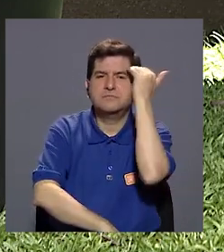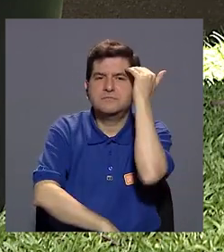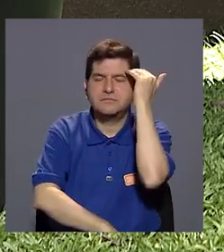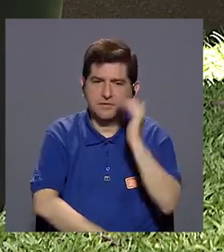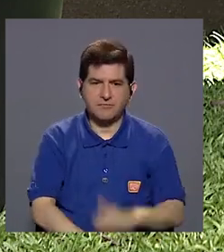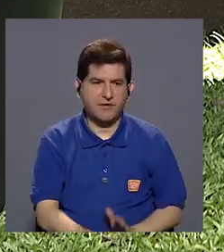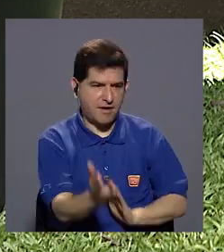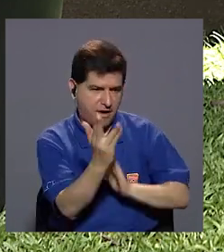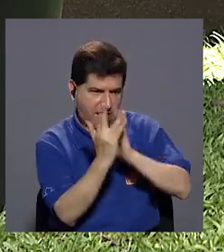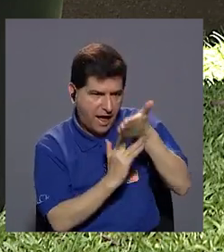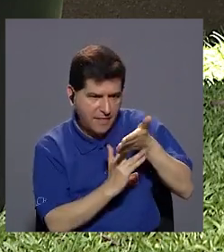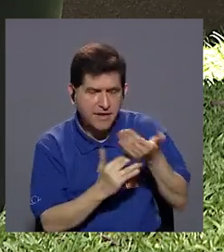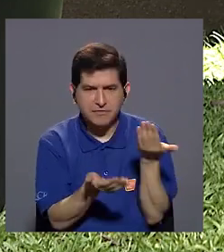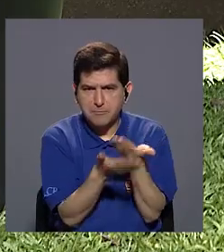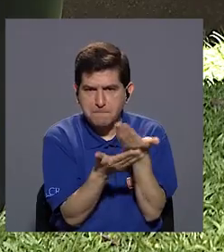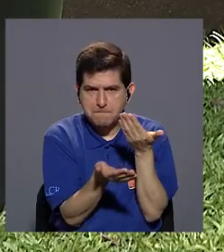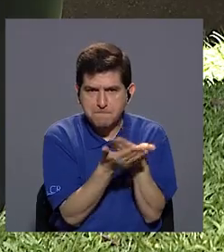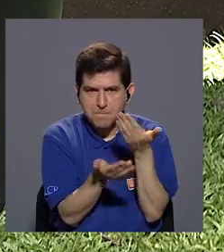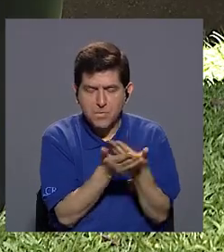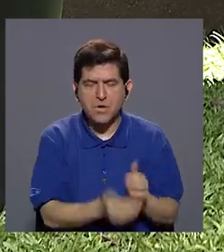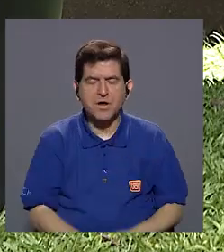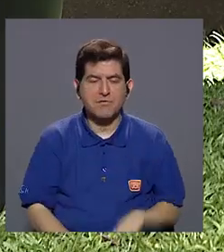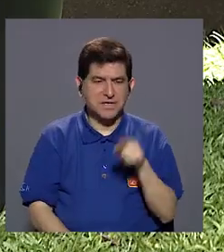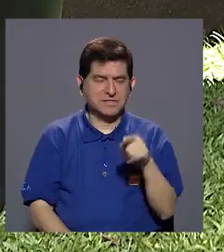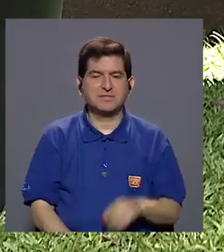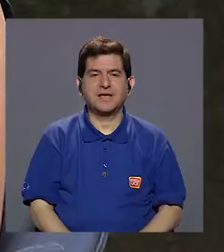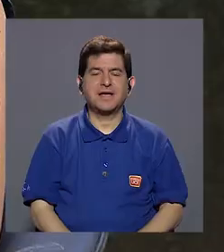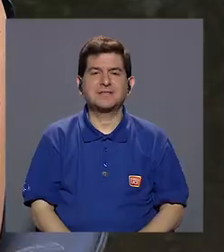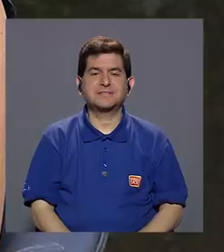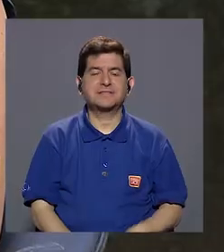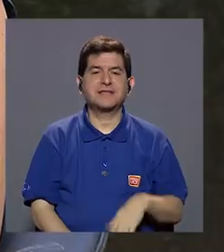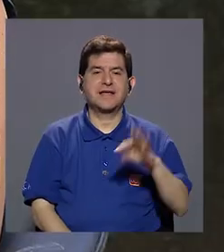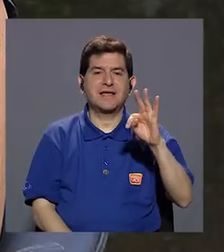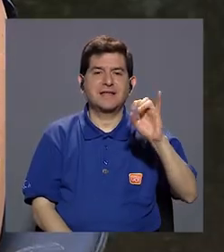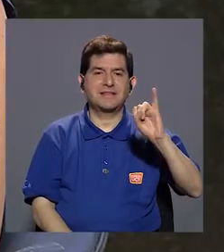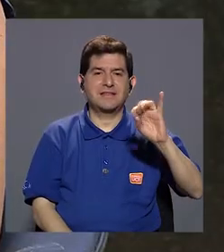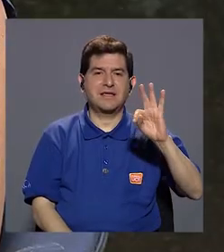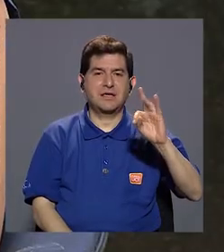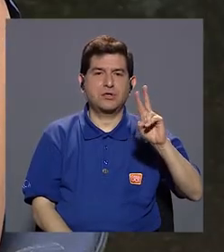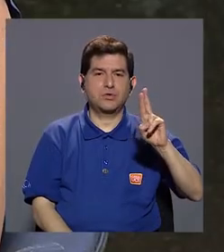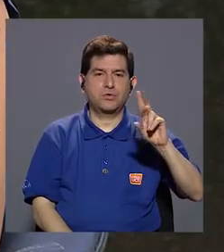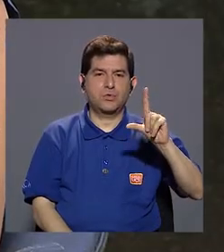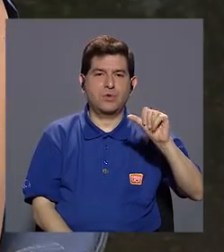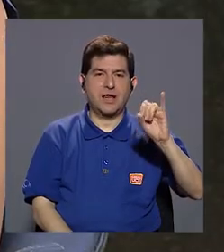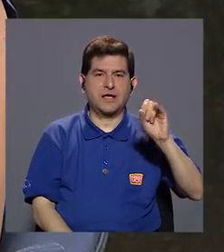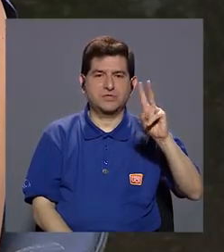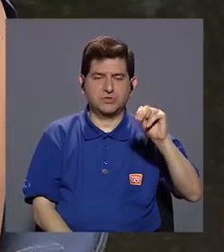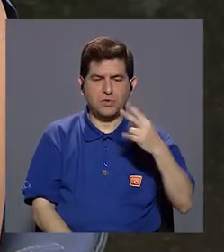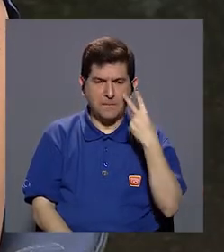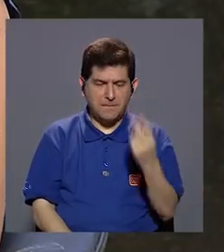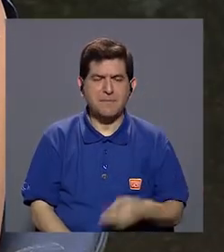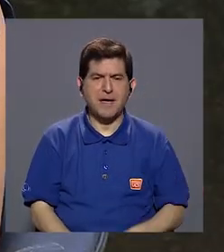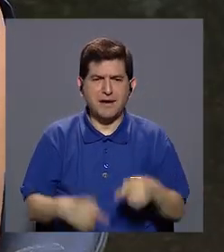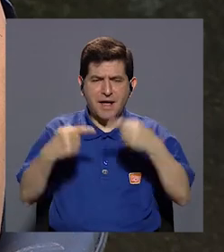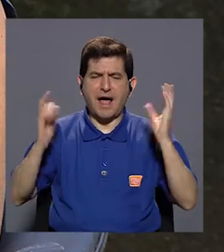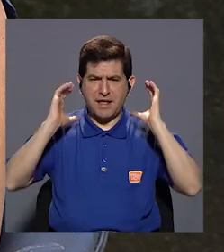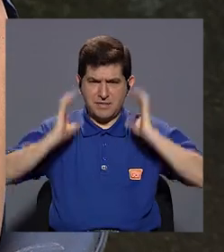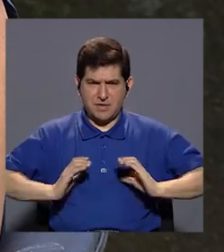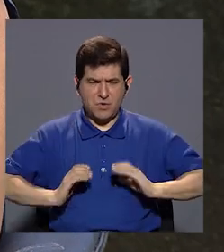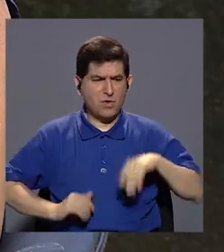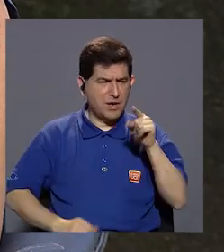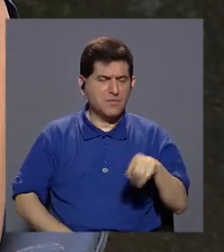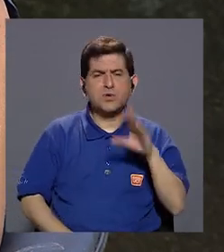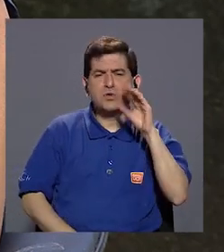saber por medio de unas pruebas que se llaman titulación y la titulación lo que hace es medir la cantidad de anticuerpos que